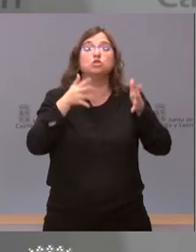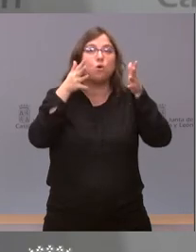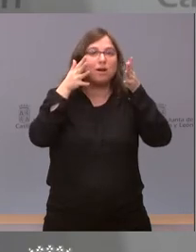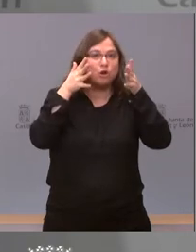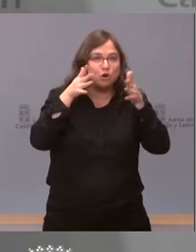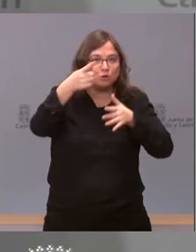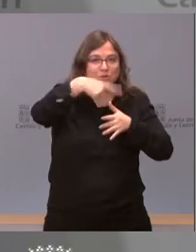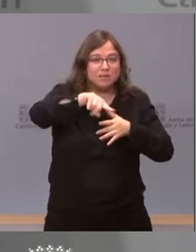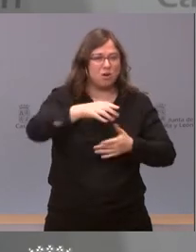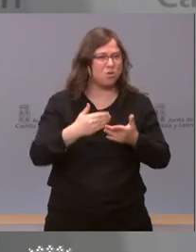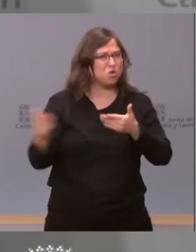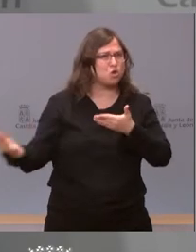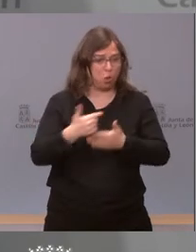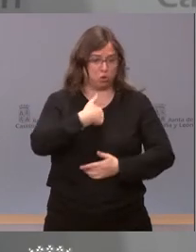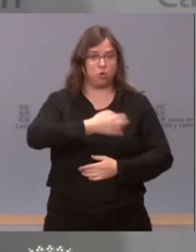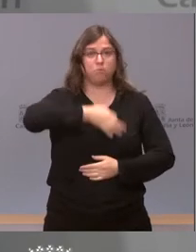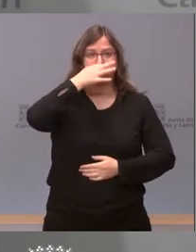todas mis declaraciones al respecto.